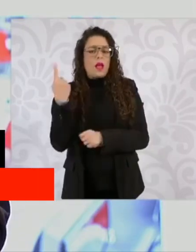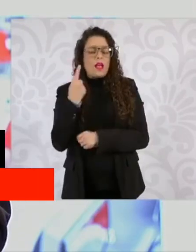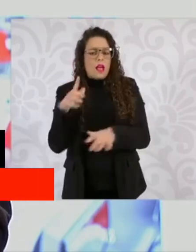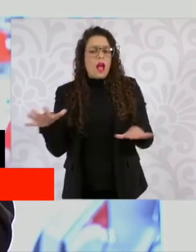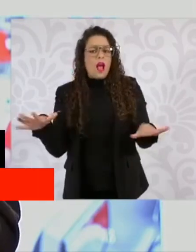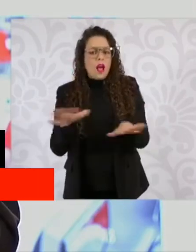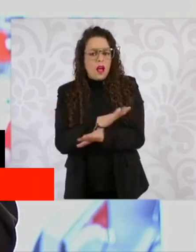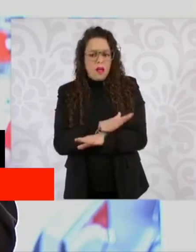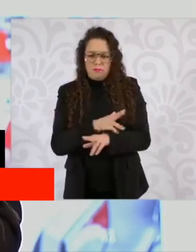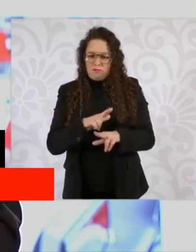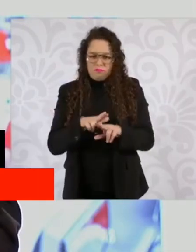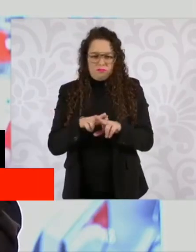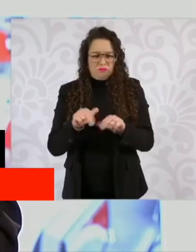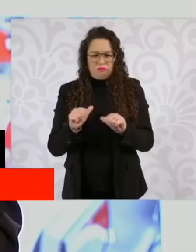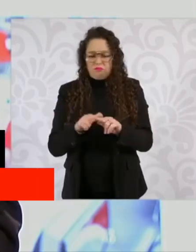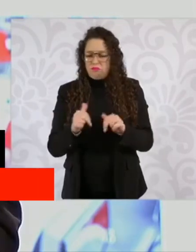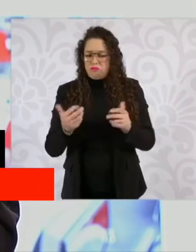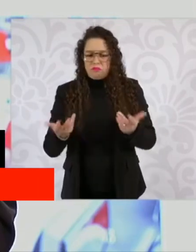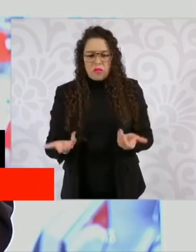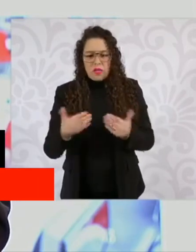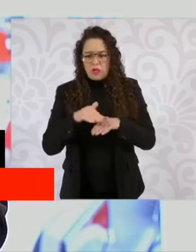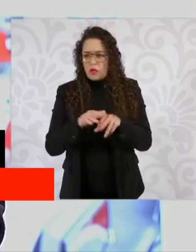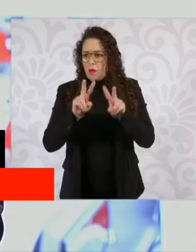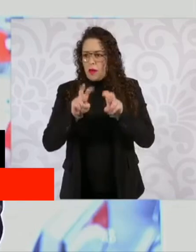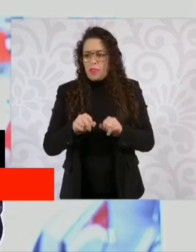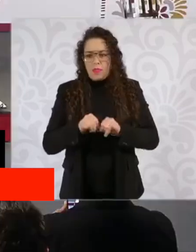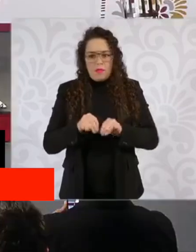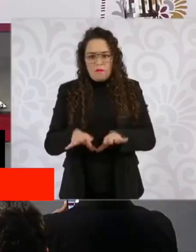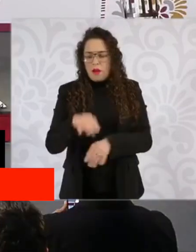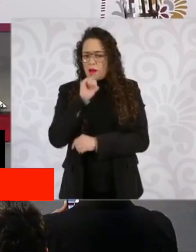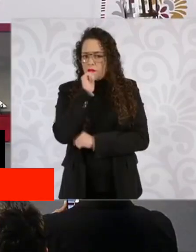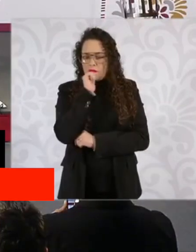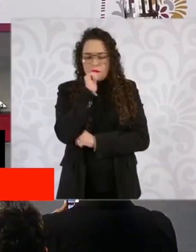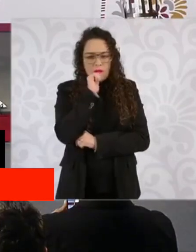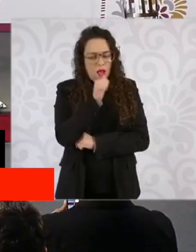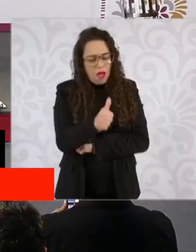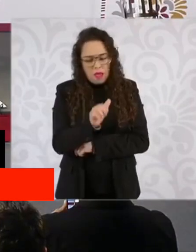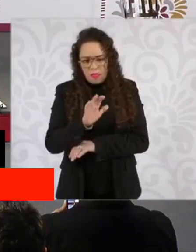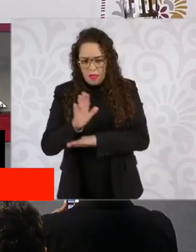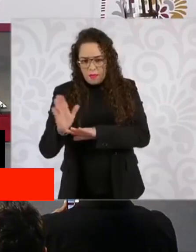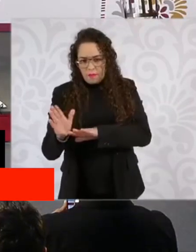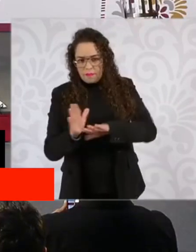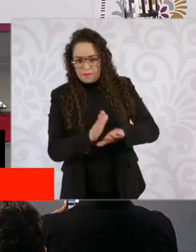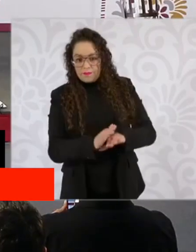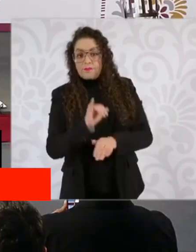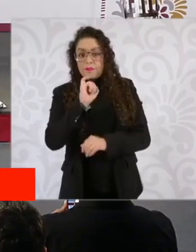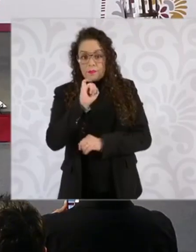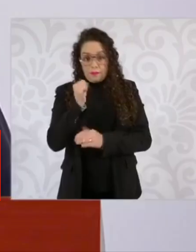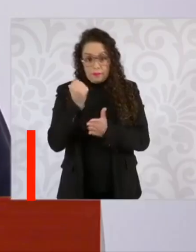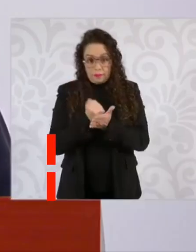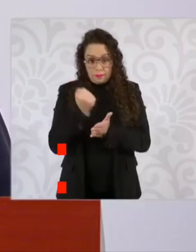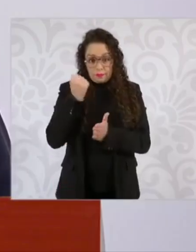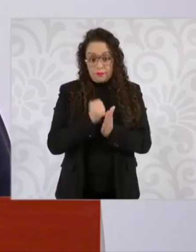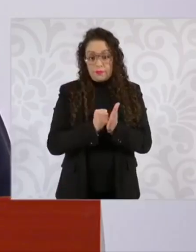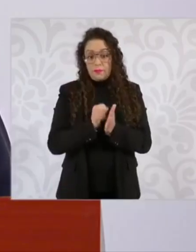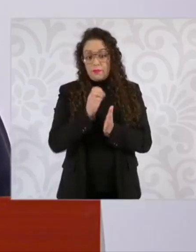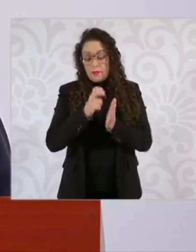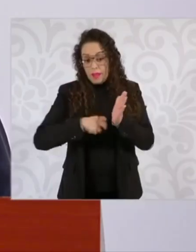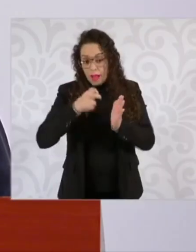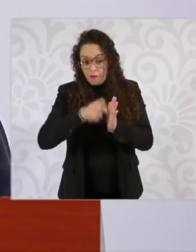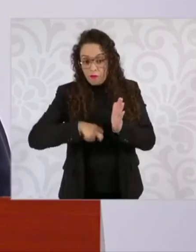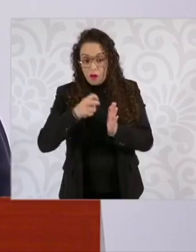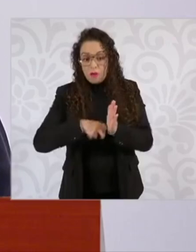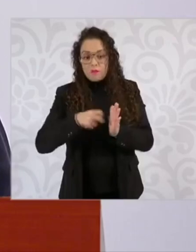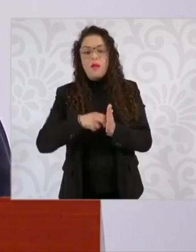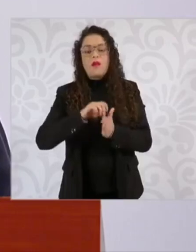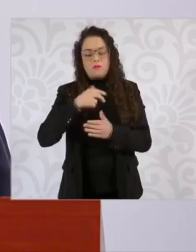requiere la gente en cuanto a información. En caso de aprobarse esta reforma, pues nosotros ya estamos trabajando en una propuesta de